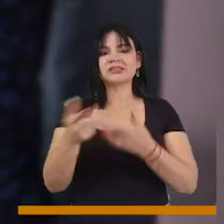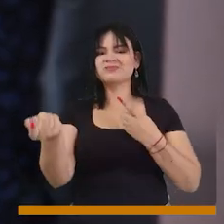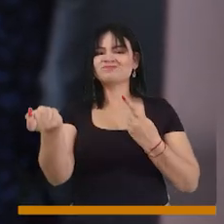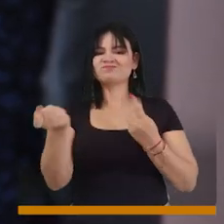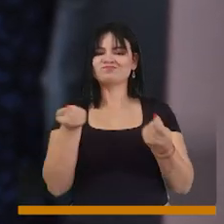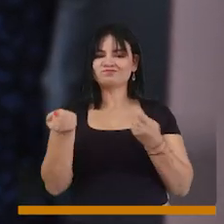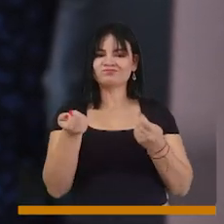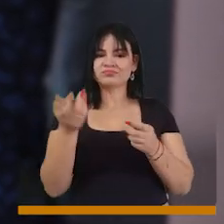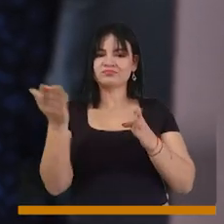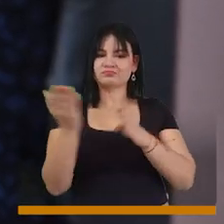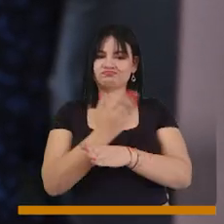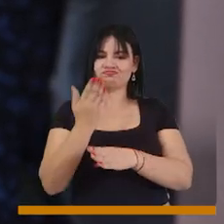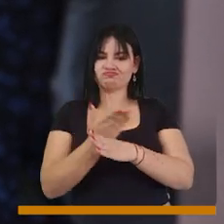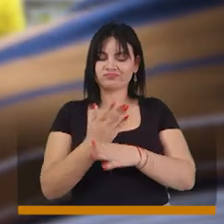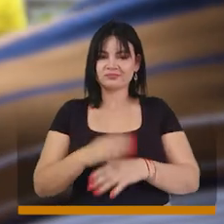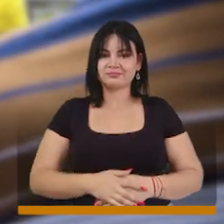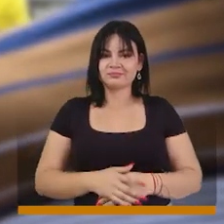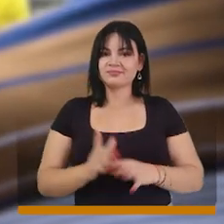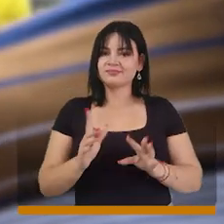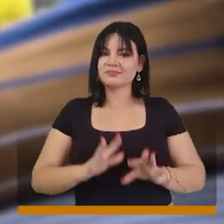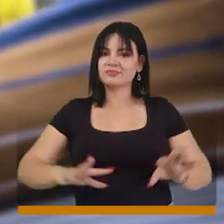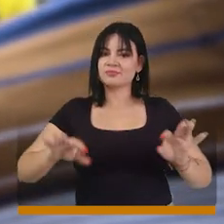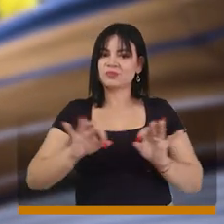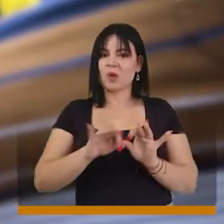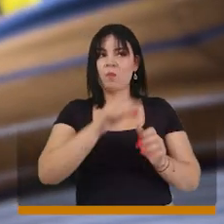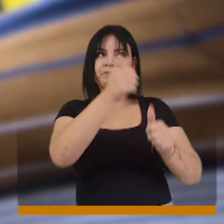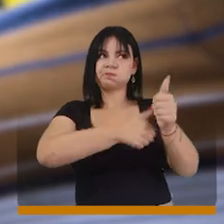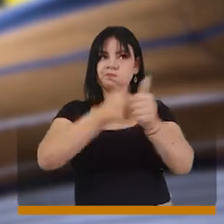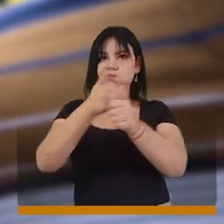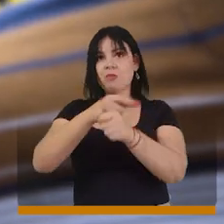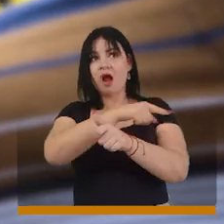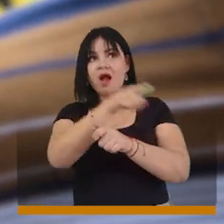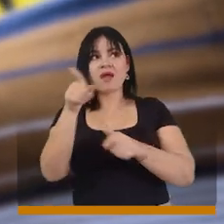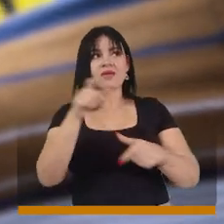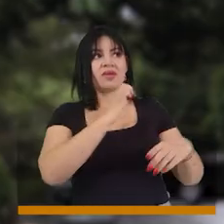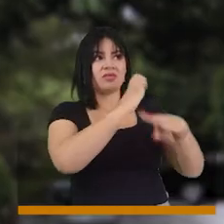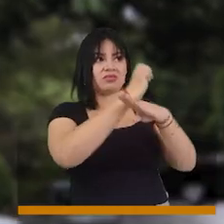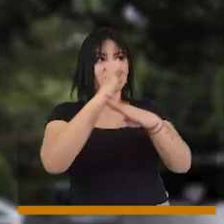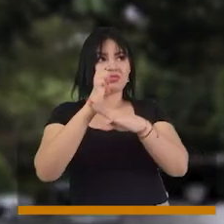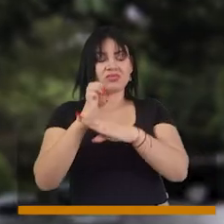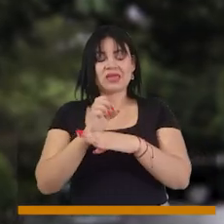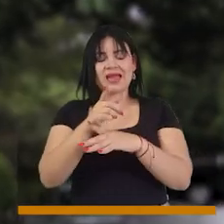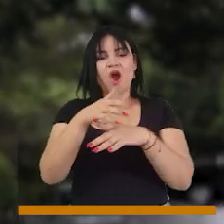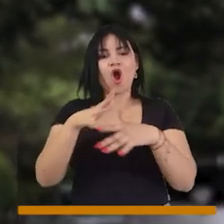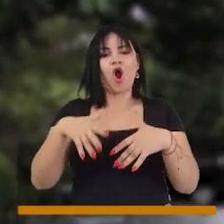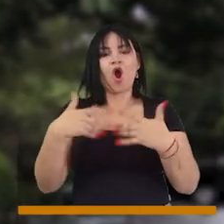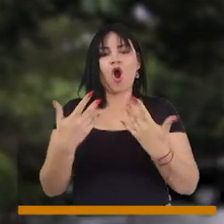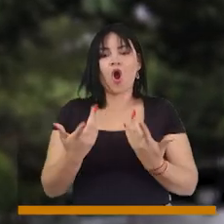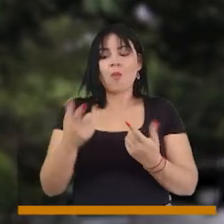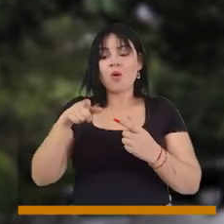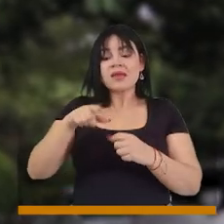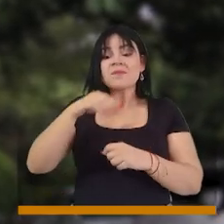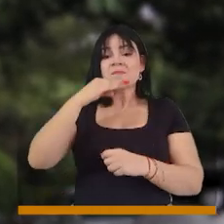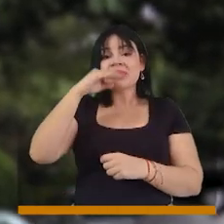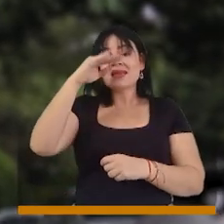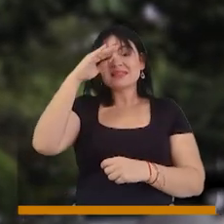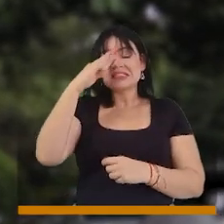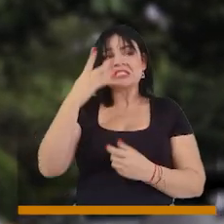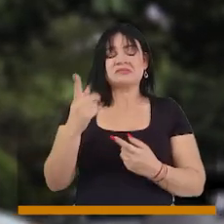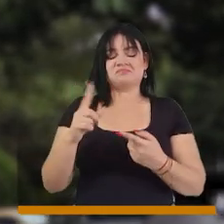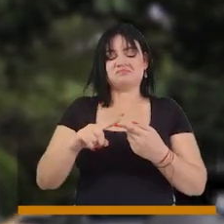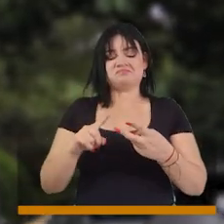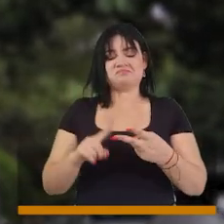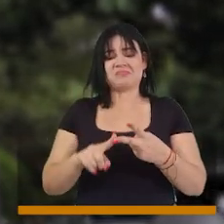problemática. Así debe actuar cada una de las entidades institucionales a través del